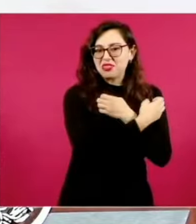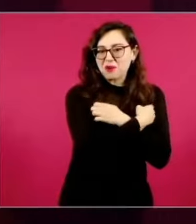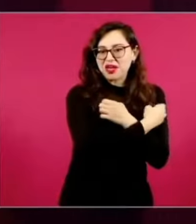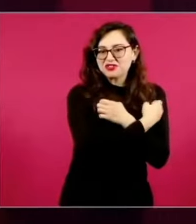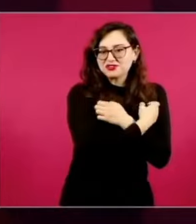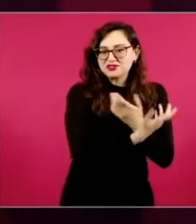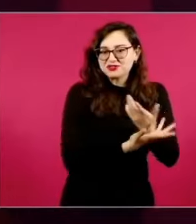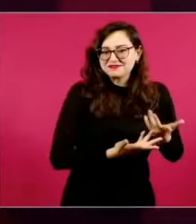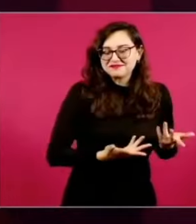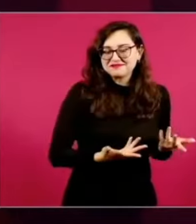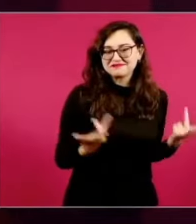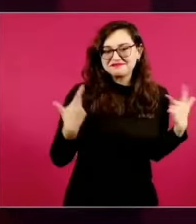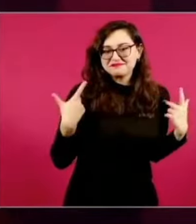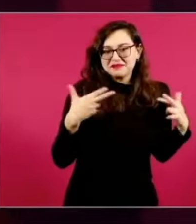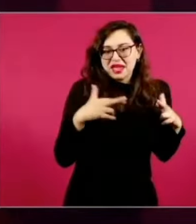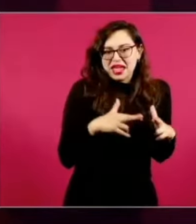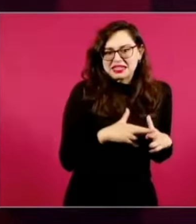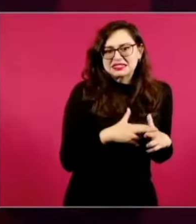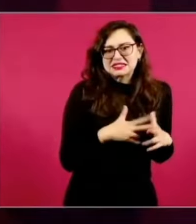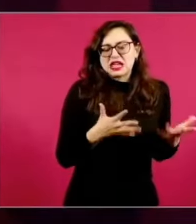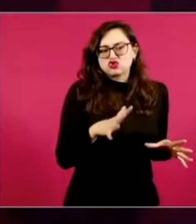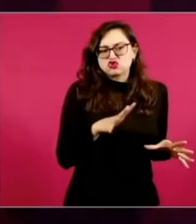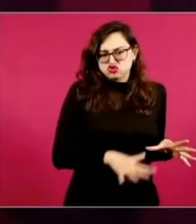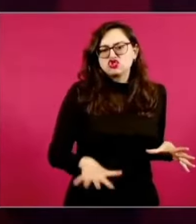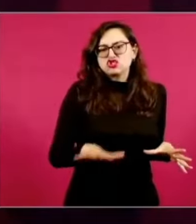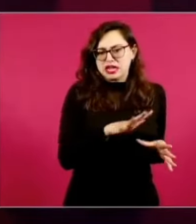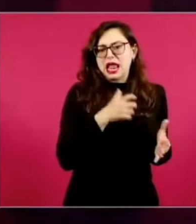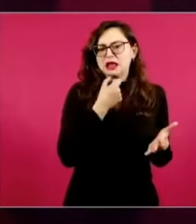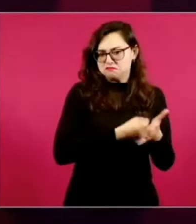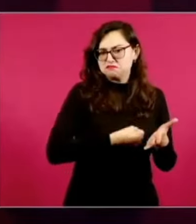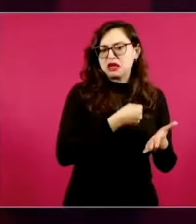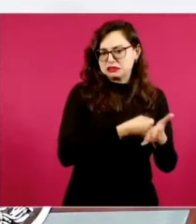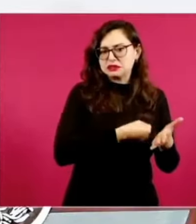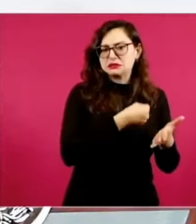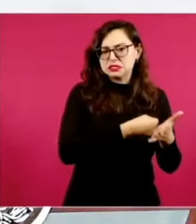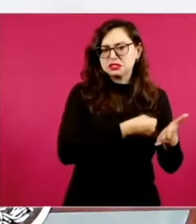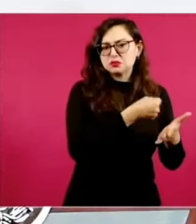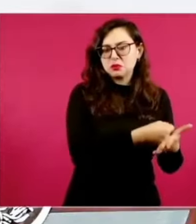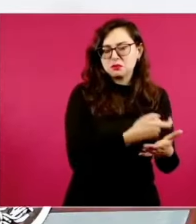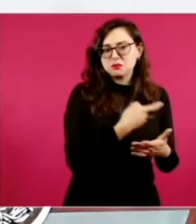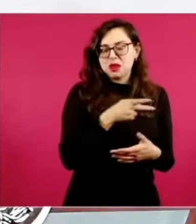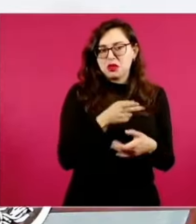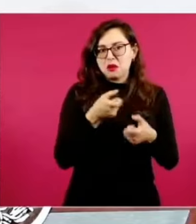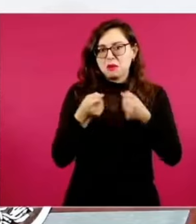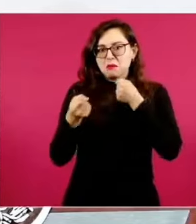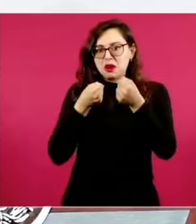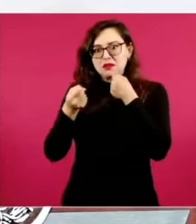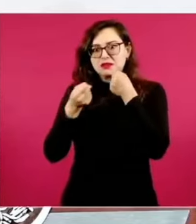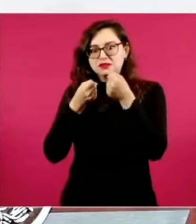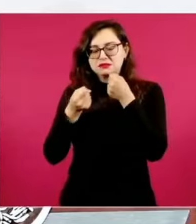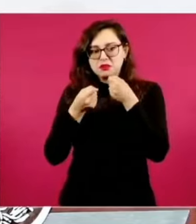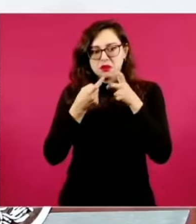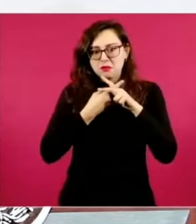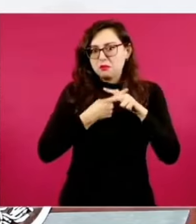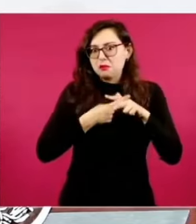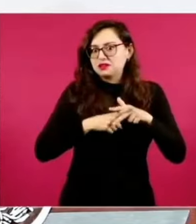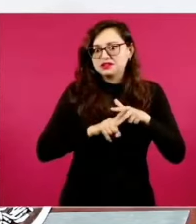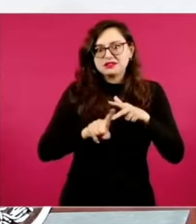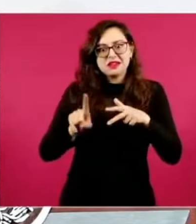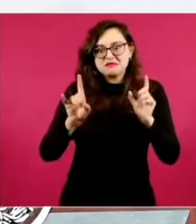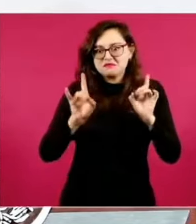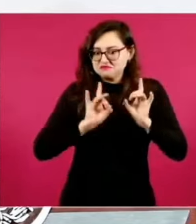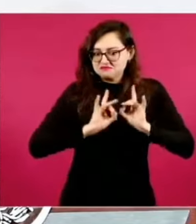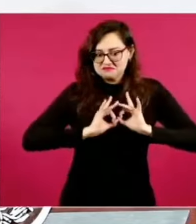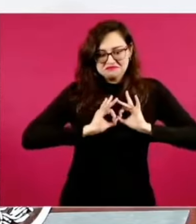activista social, militante. Entonces, es aprender en este camino y aprender,